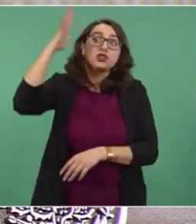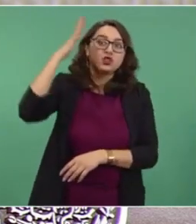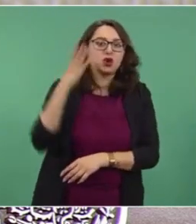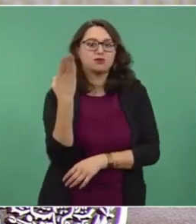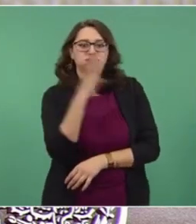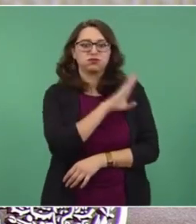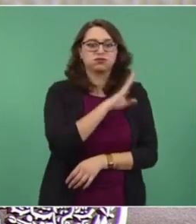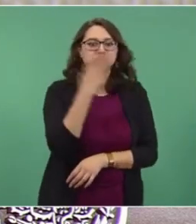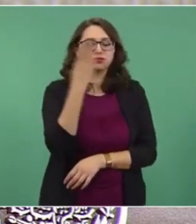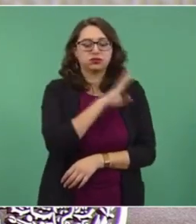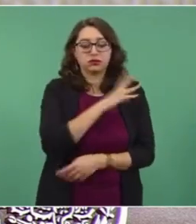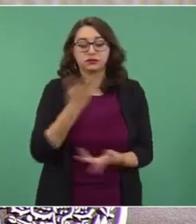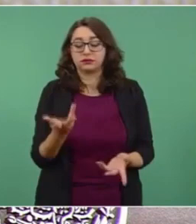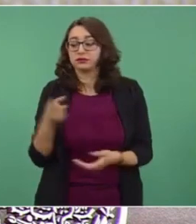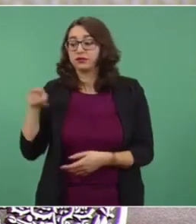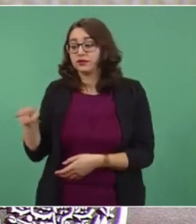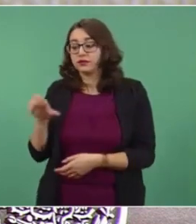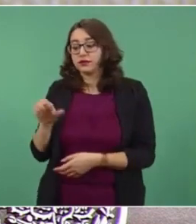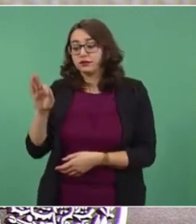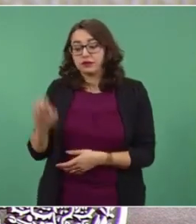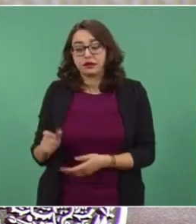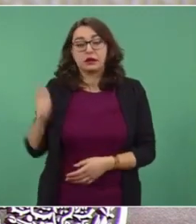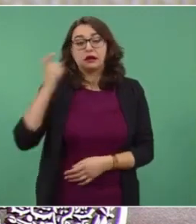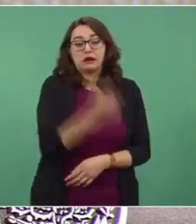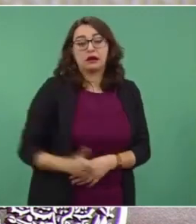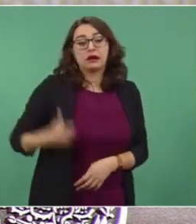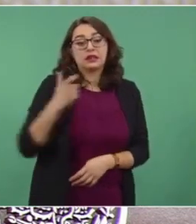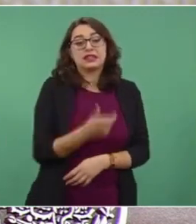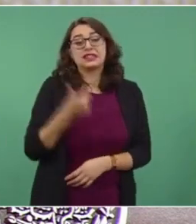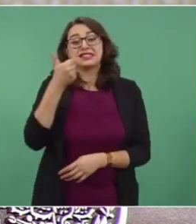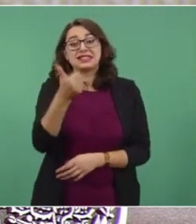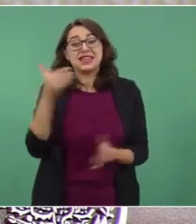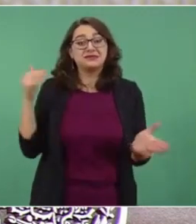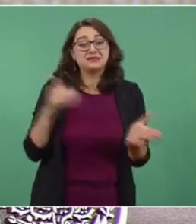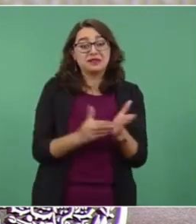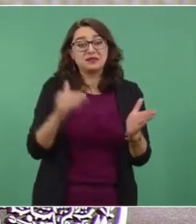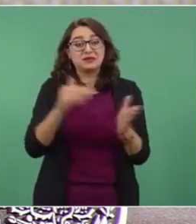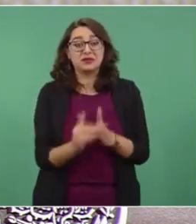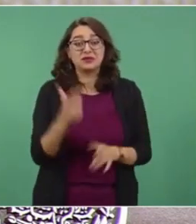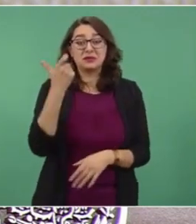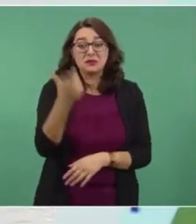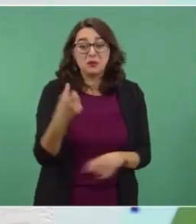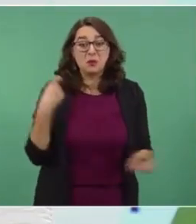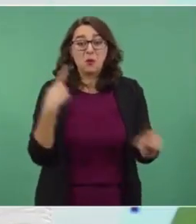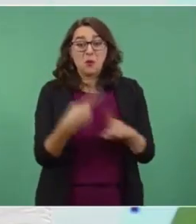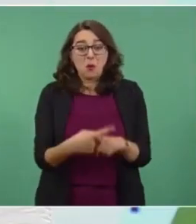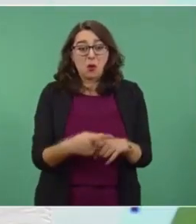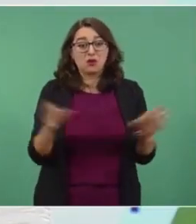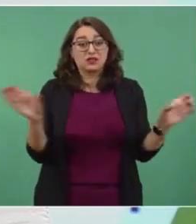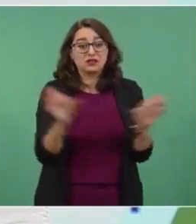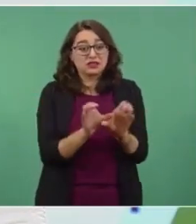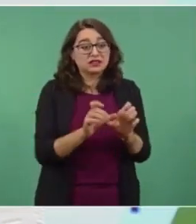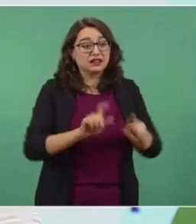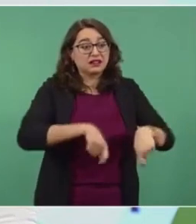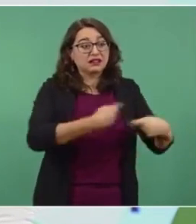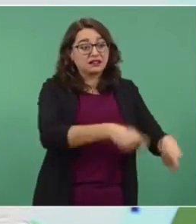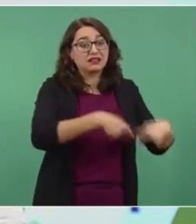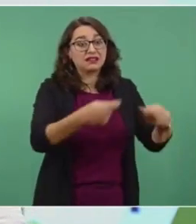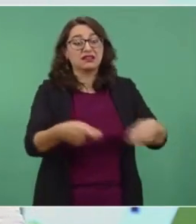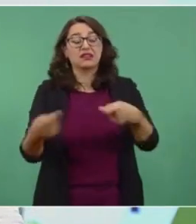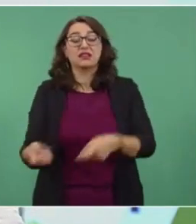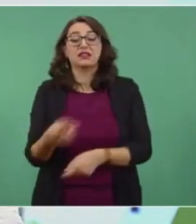ha pagado más de seis mil millones de pesos de estos certificados a 335